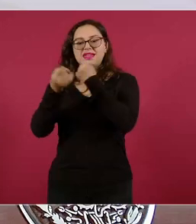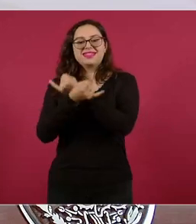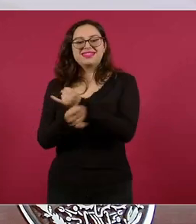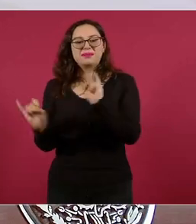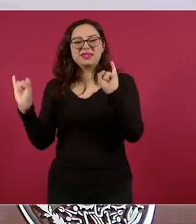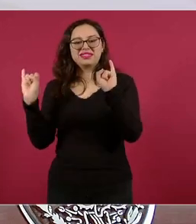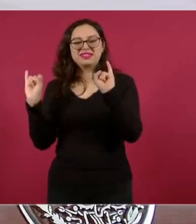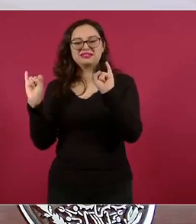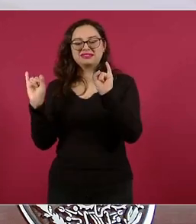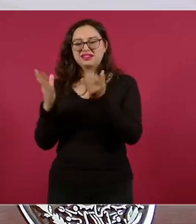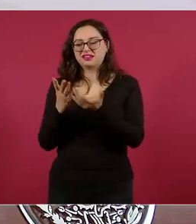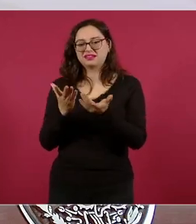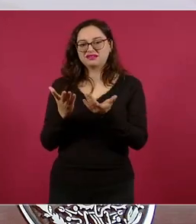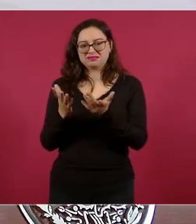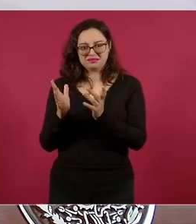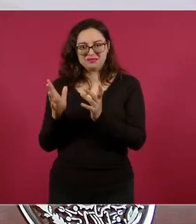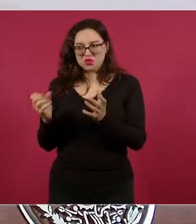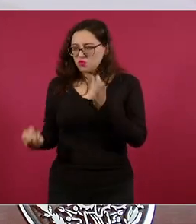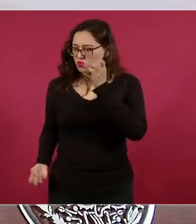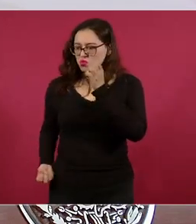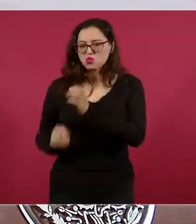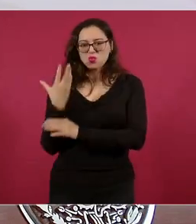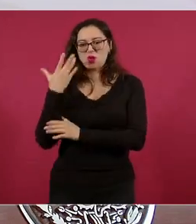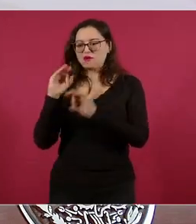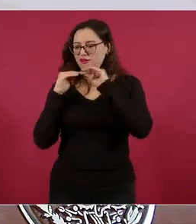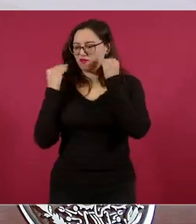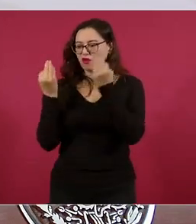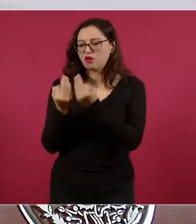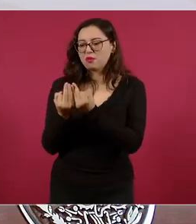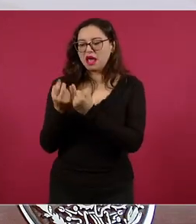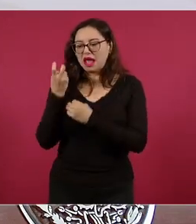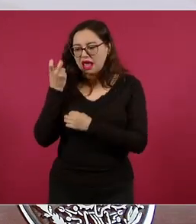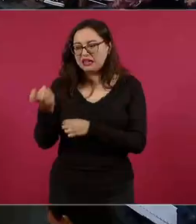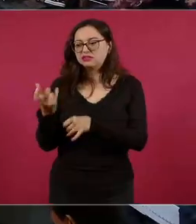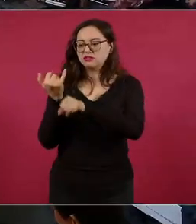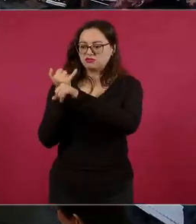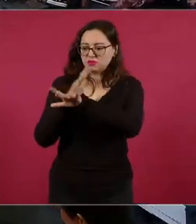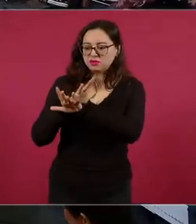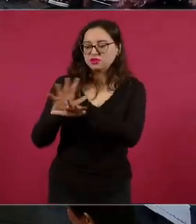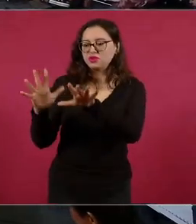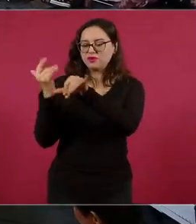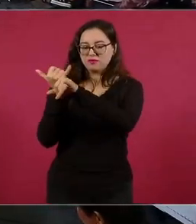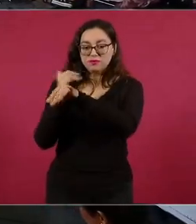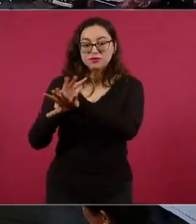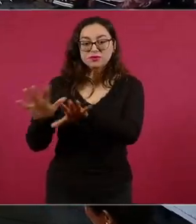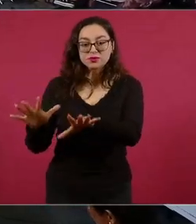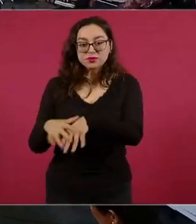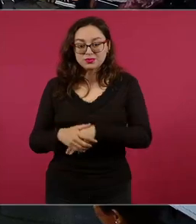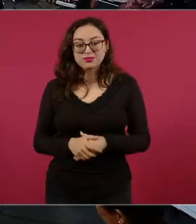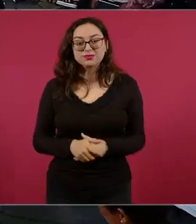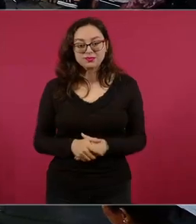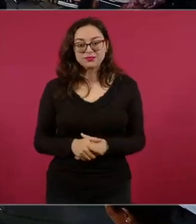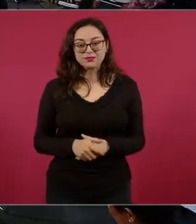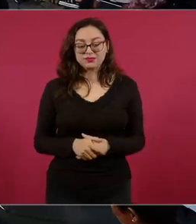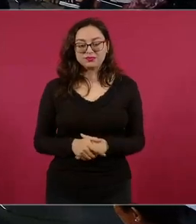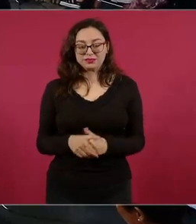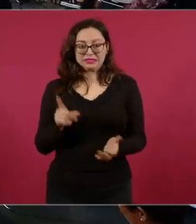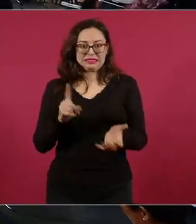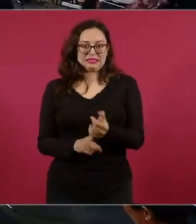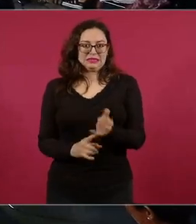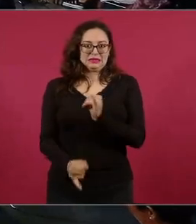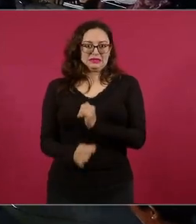Hay que seguir informando, aprovechando que se tienen las redes sociales,